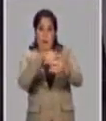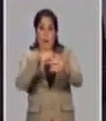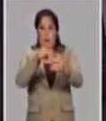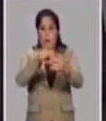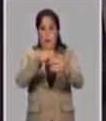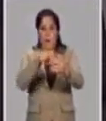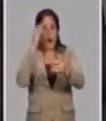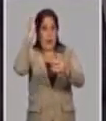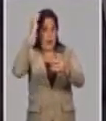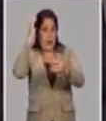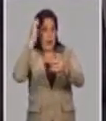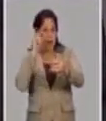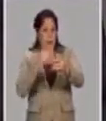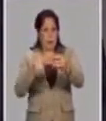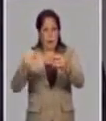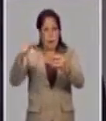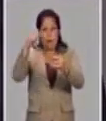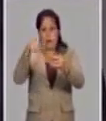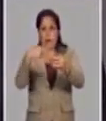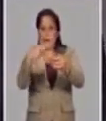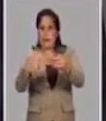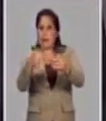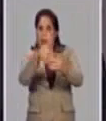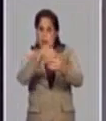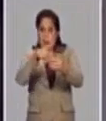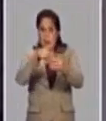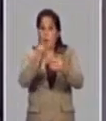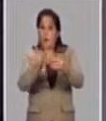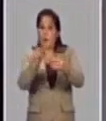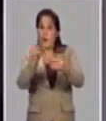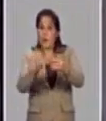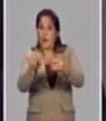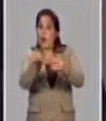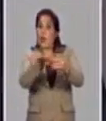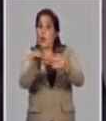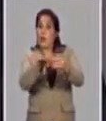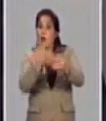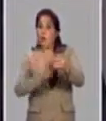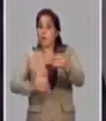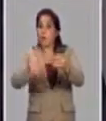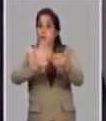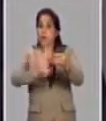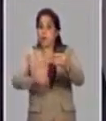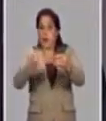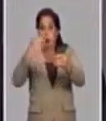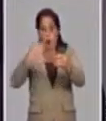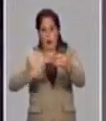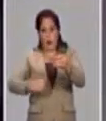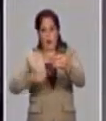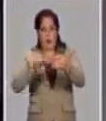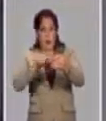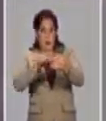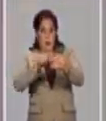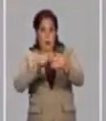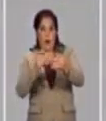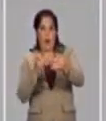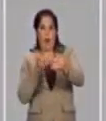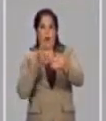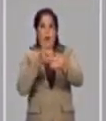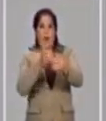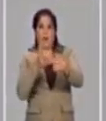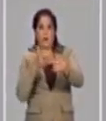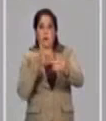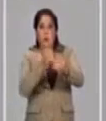criterio que se ha utilizado fundamentalmente para equivalente a esa inmunidad protectiva es la